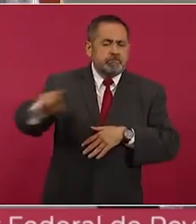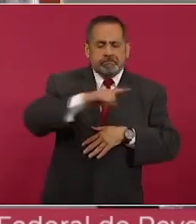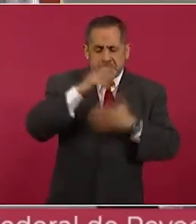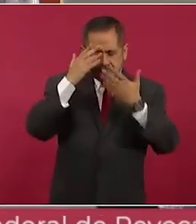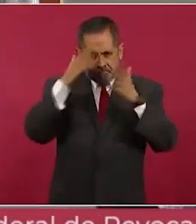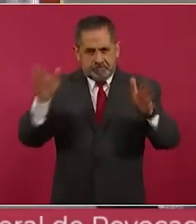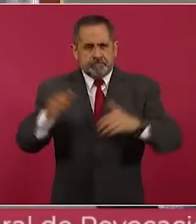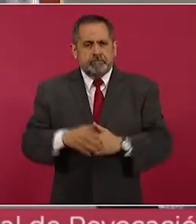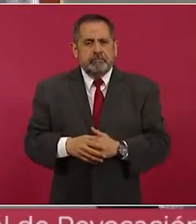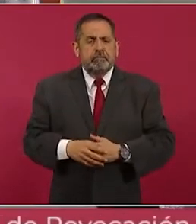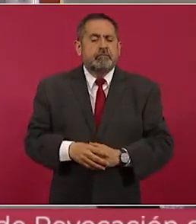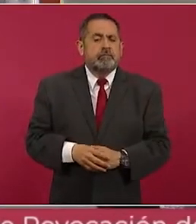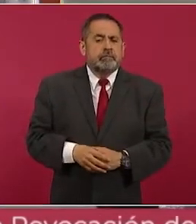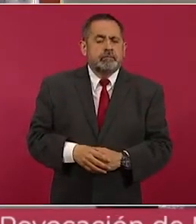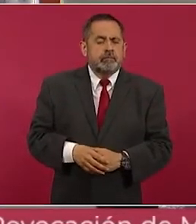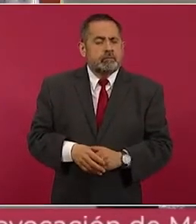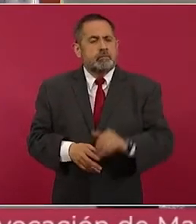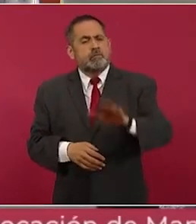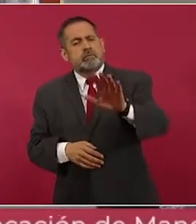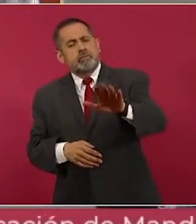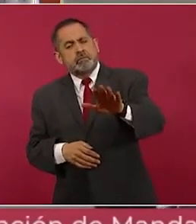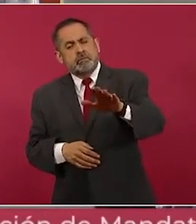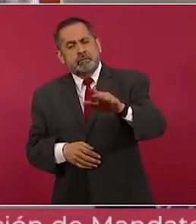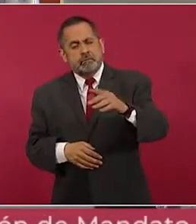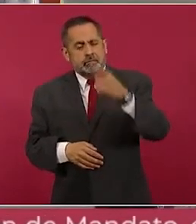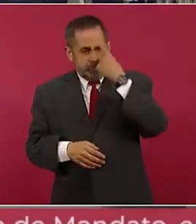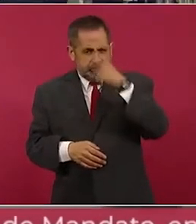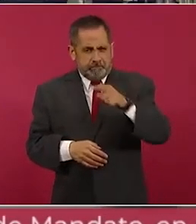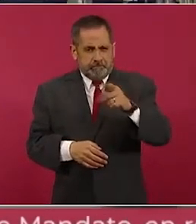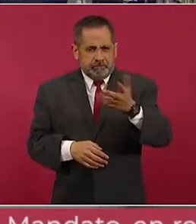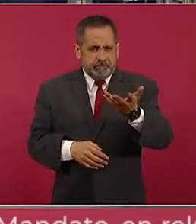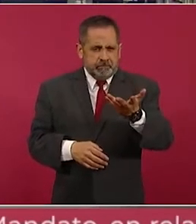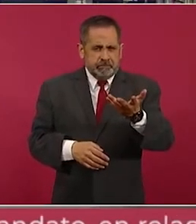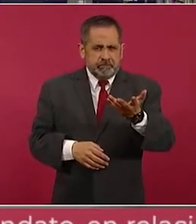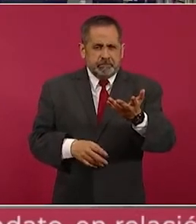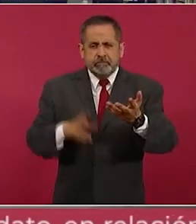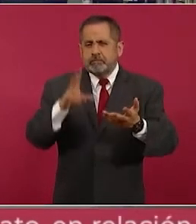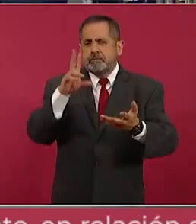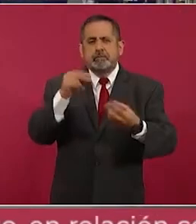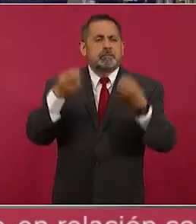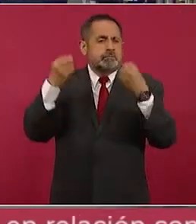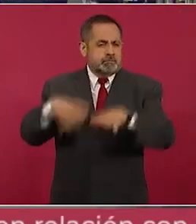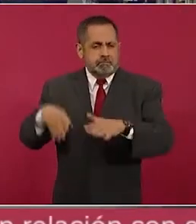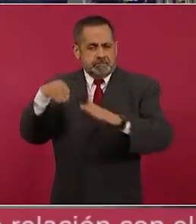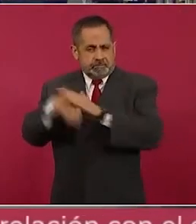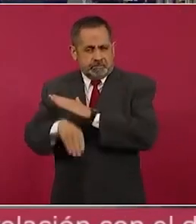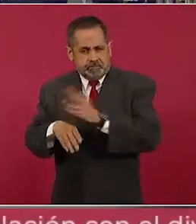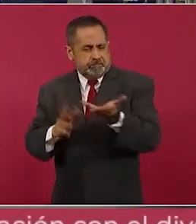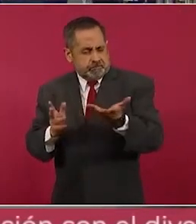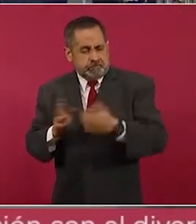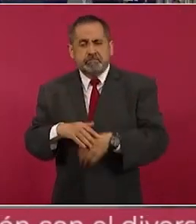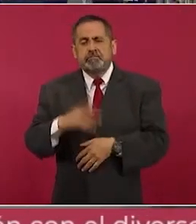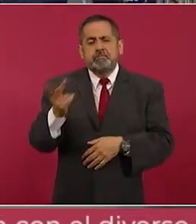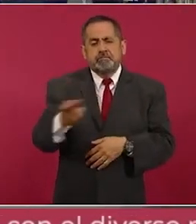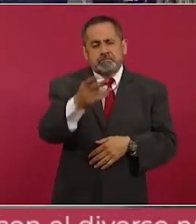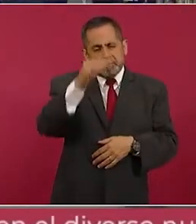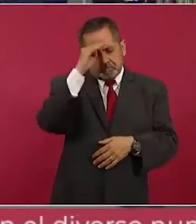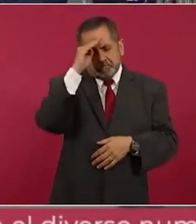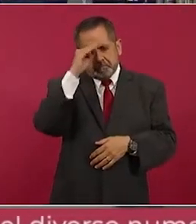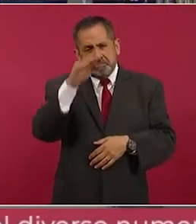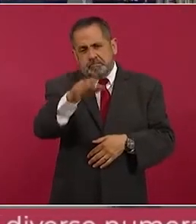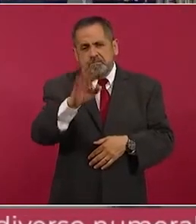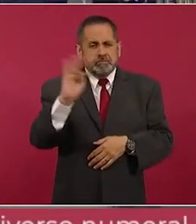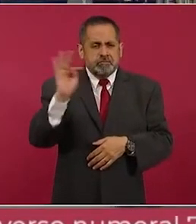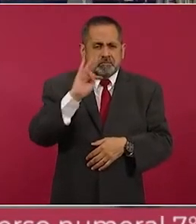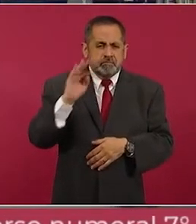Justo para evitar este literalmente un descarrilamiento del Tren Maya, ¿ha pensado usted quizá empezar a hacer